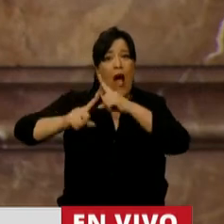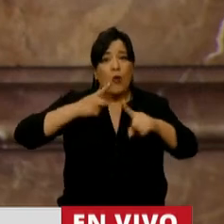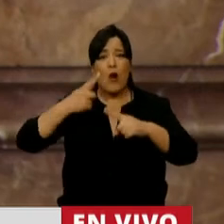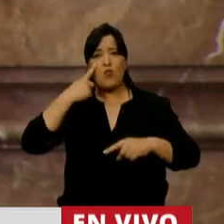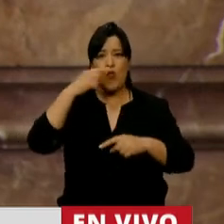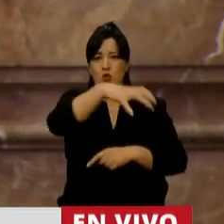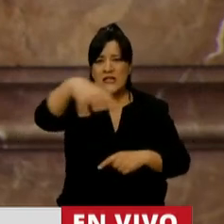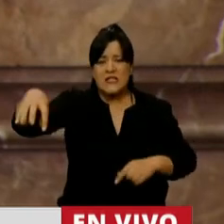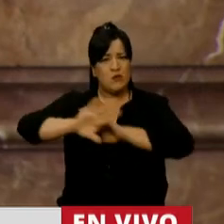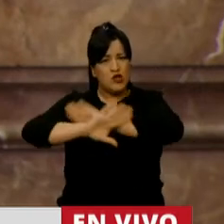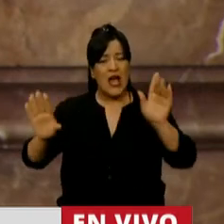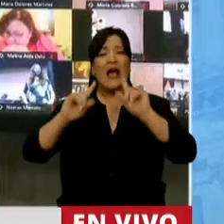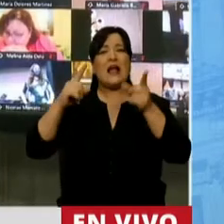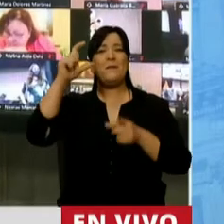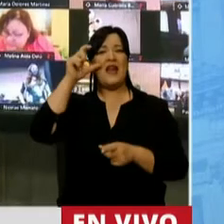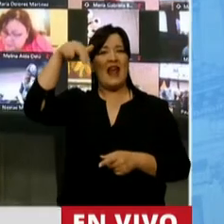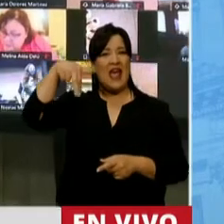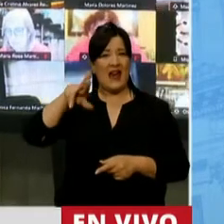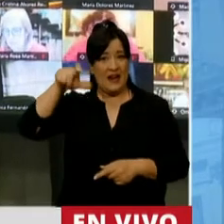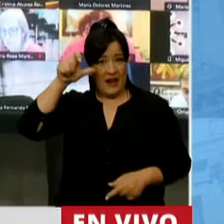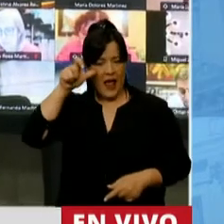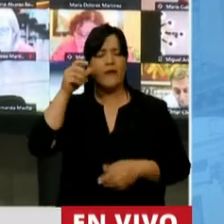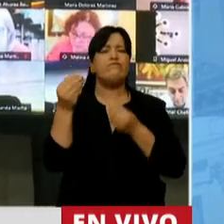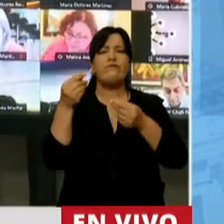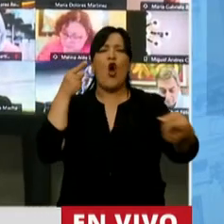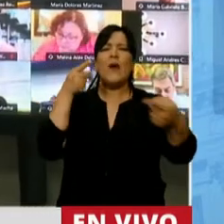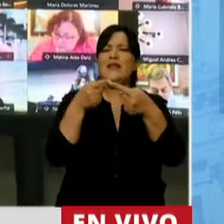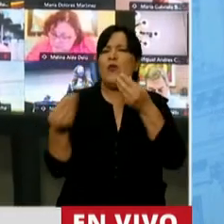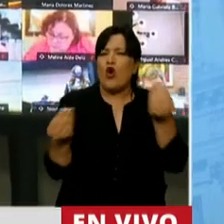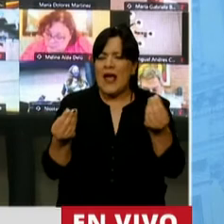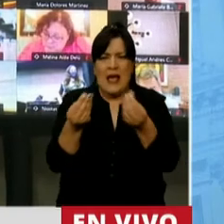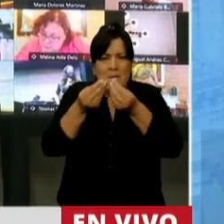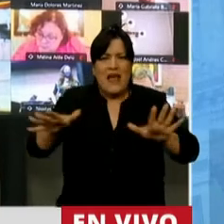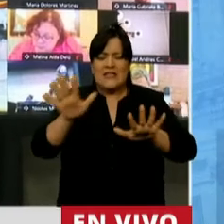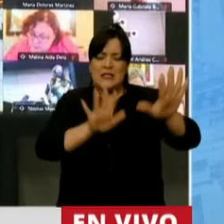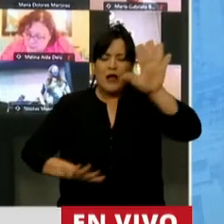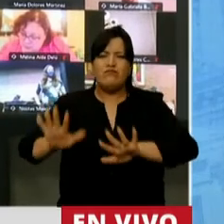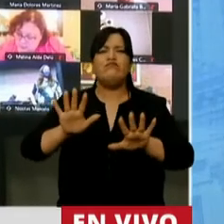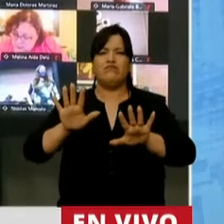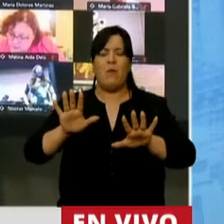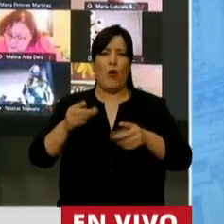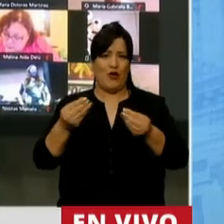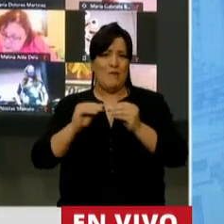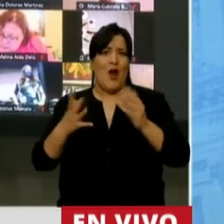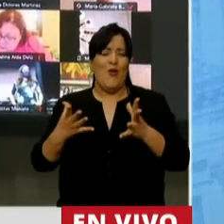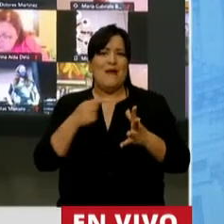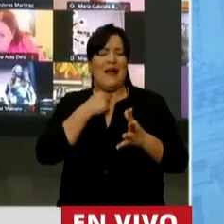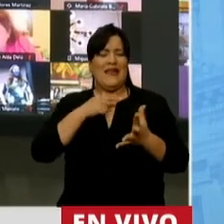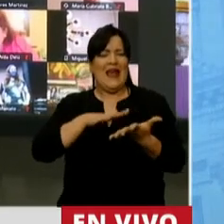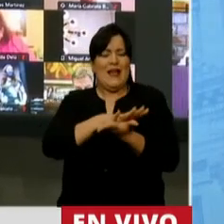municipios y el ENRE, que tienen por objeto comenzar a mitigar este problema.